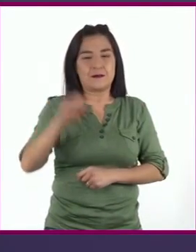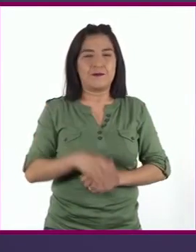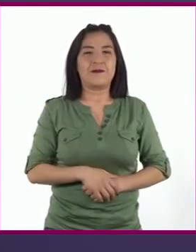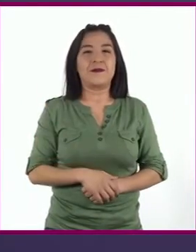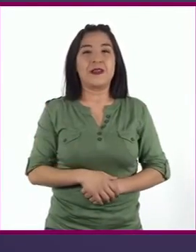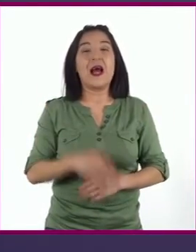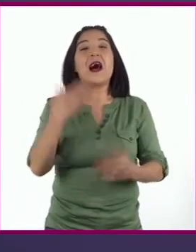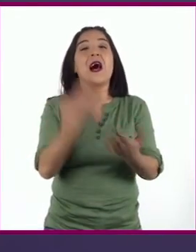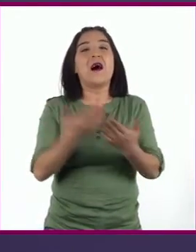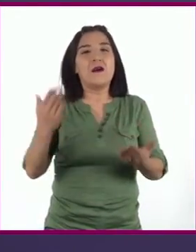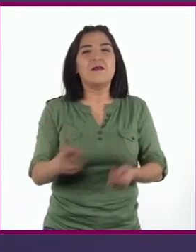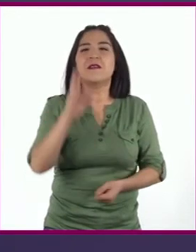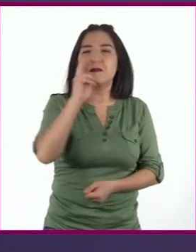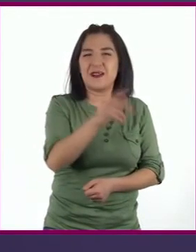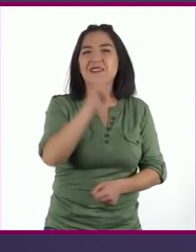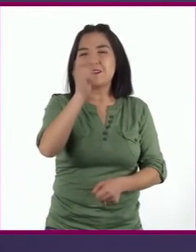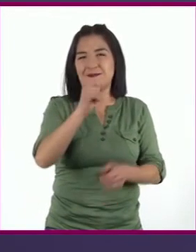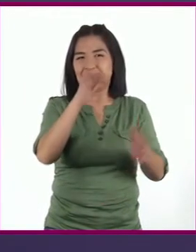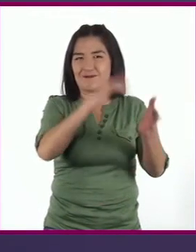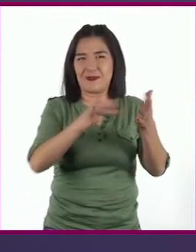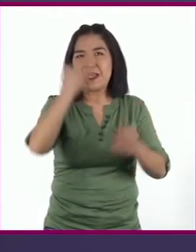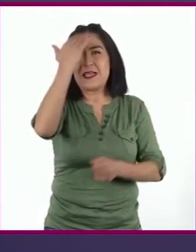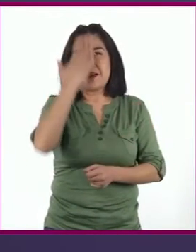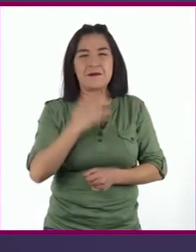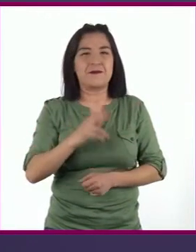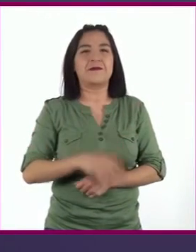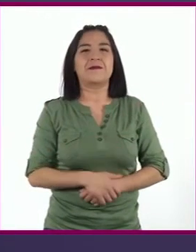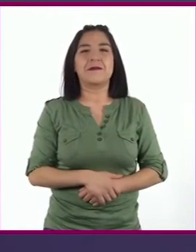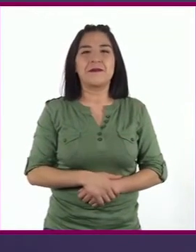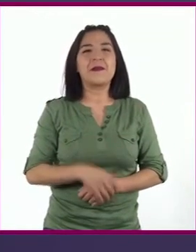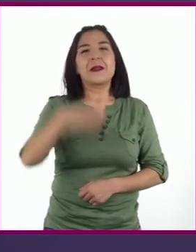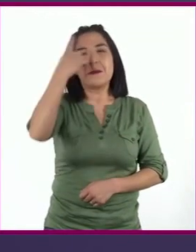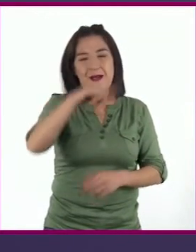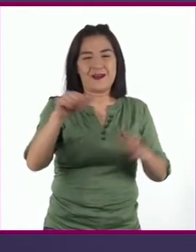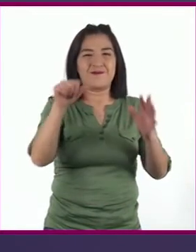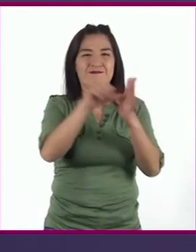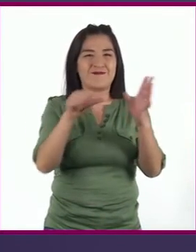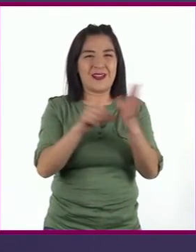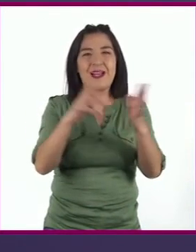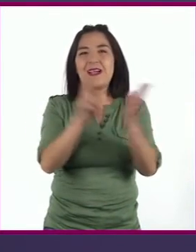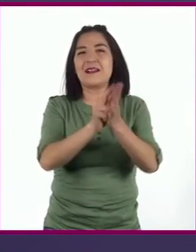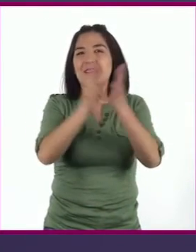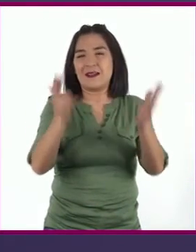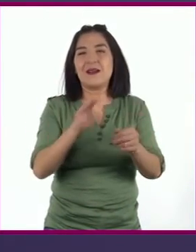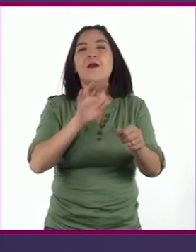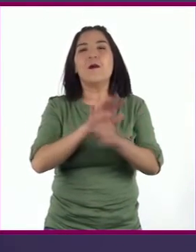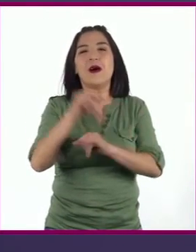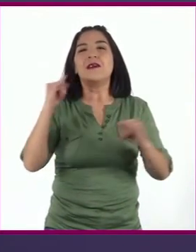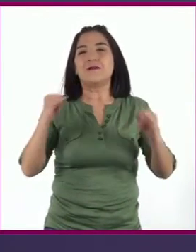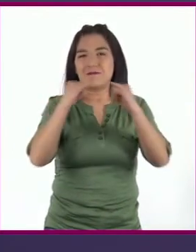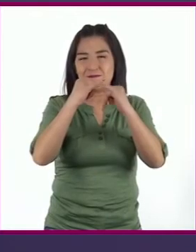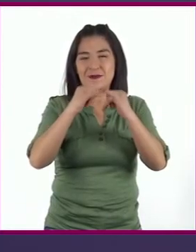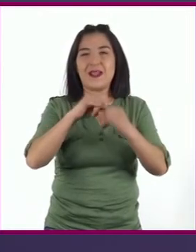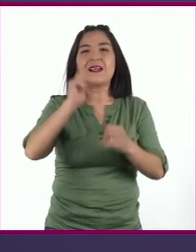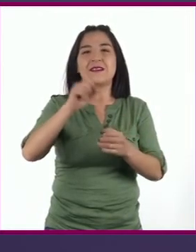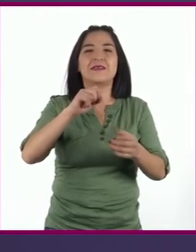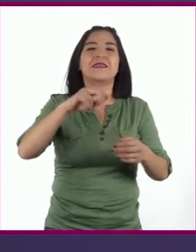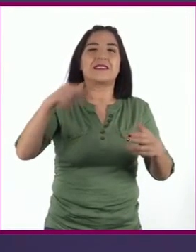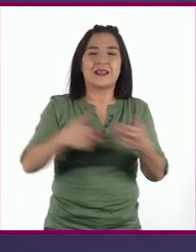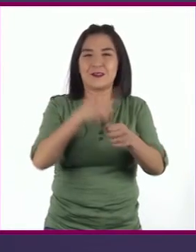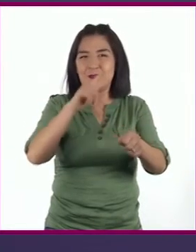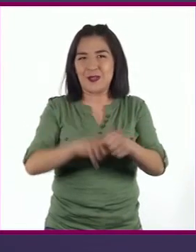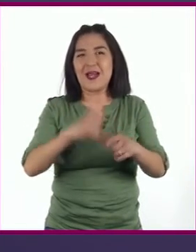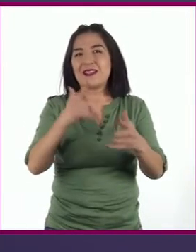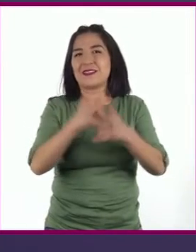veamos nuestro segundo extracto De un artículo para una revista del Instituto Nacional de Antropología e